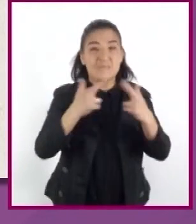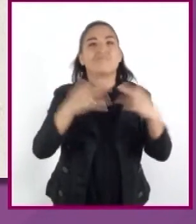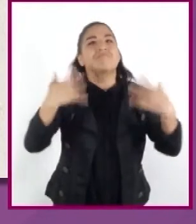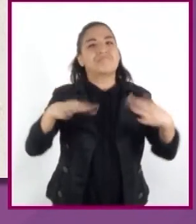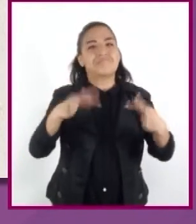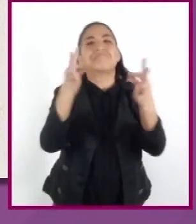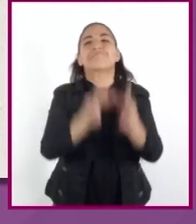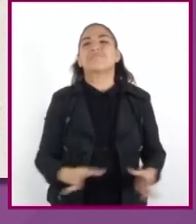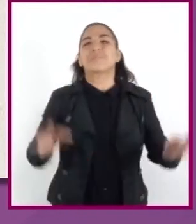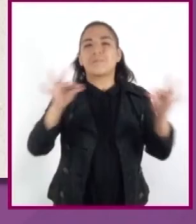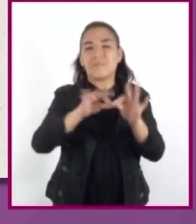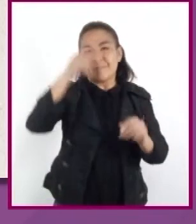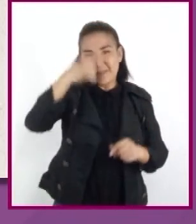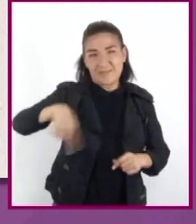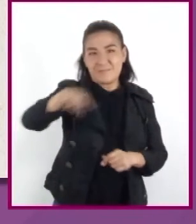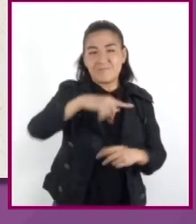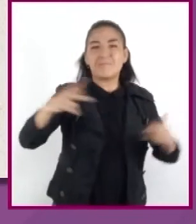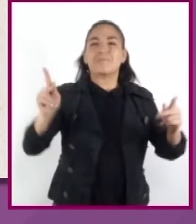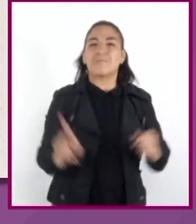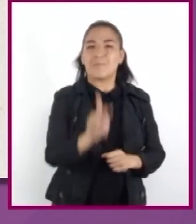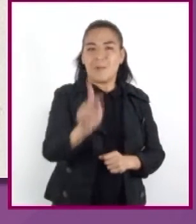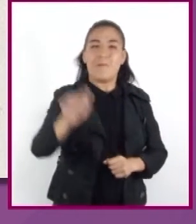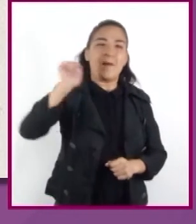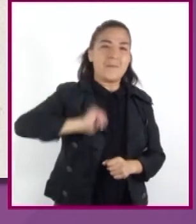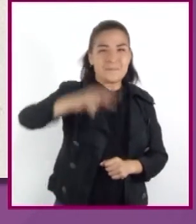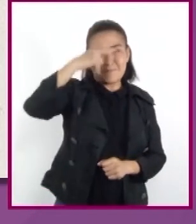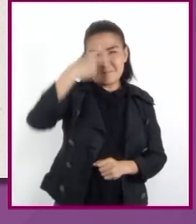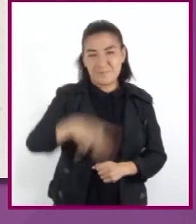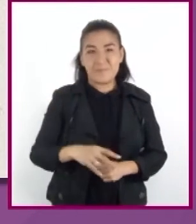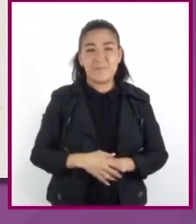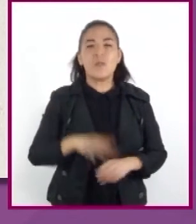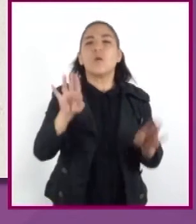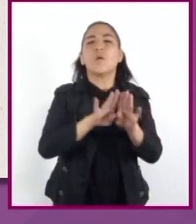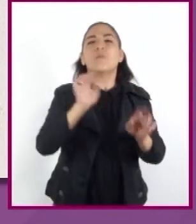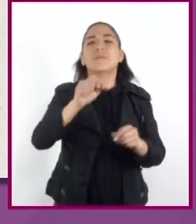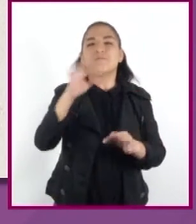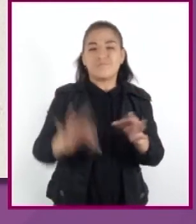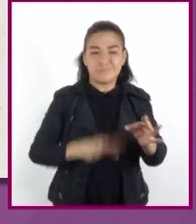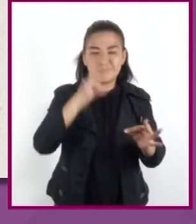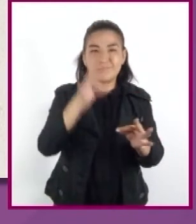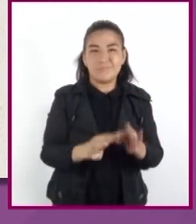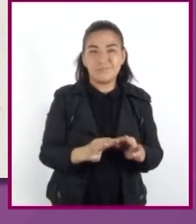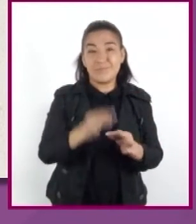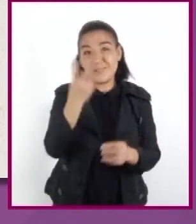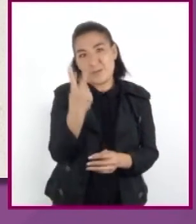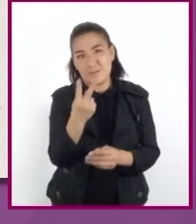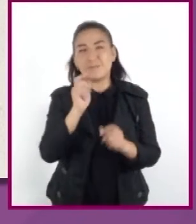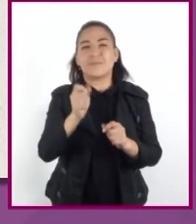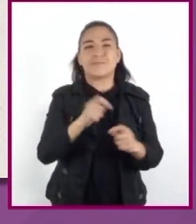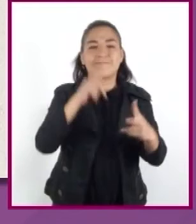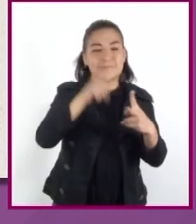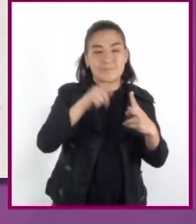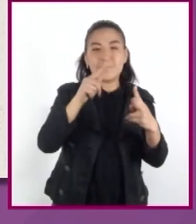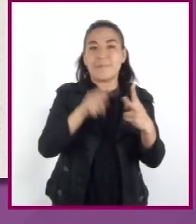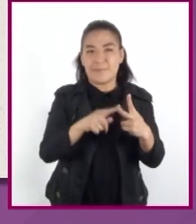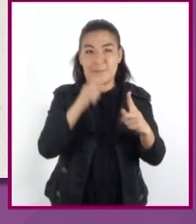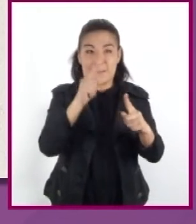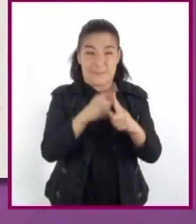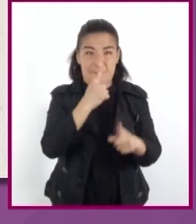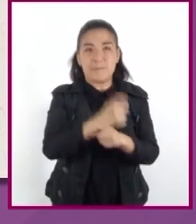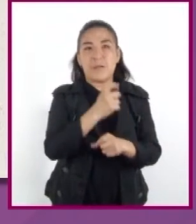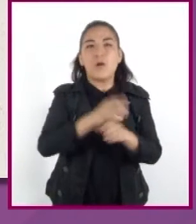importante para los pueblos antiguos de México. Cumplía una doble función. Por un lado, configuraba su